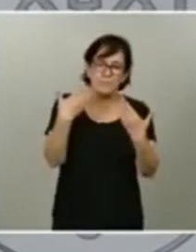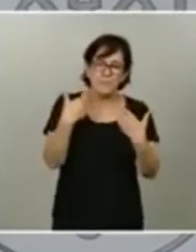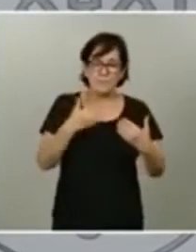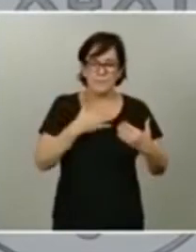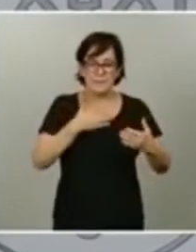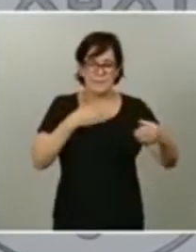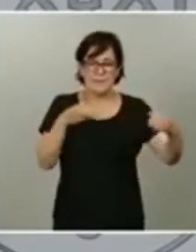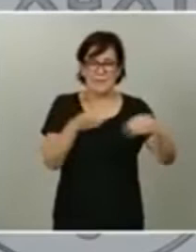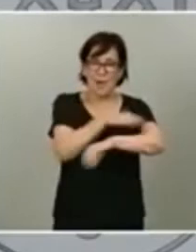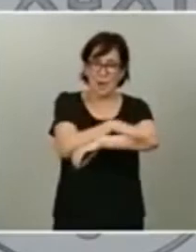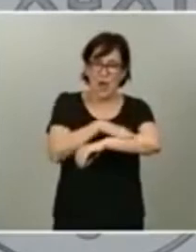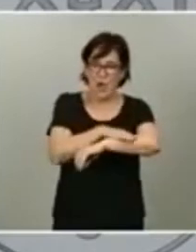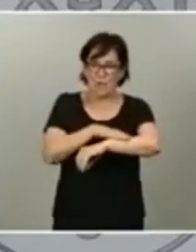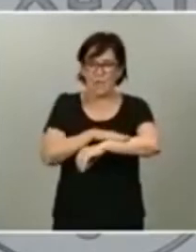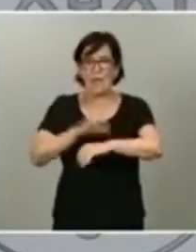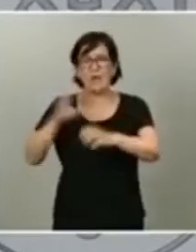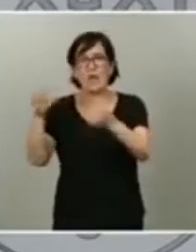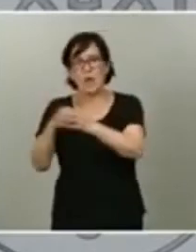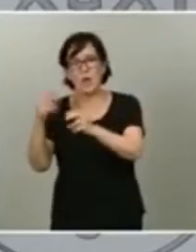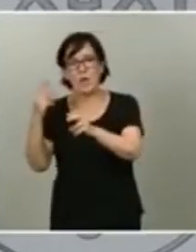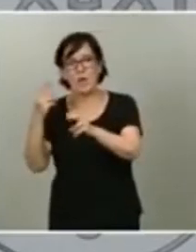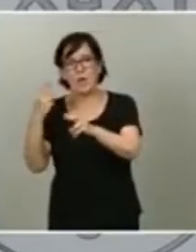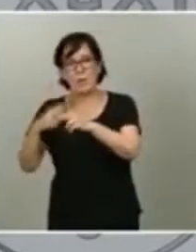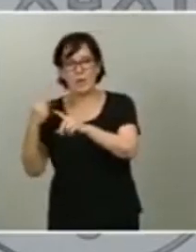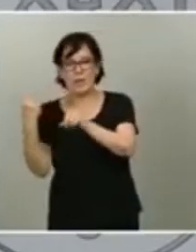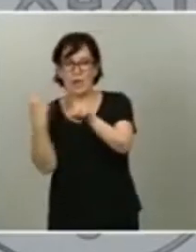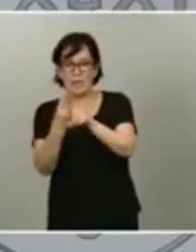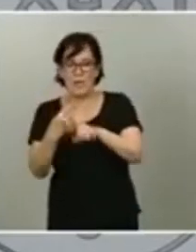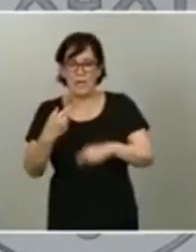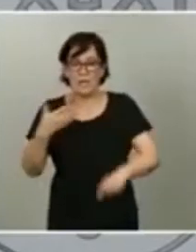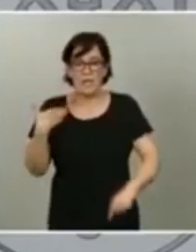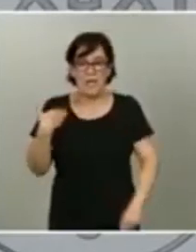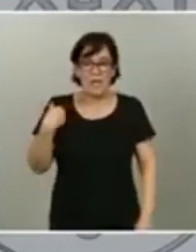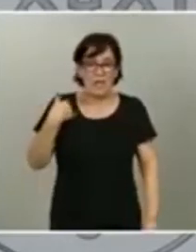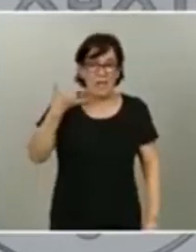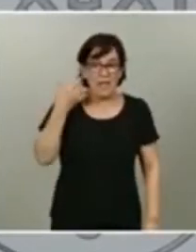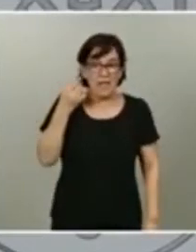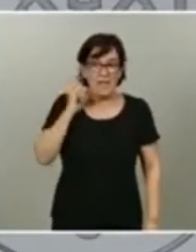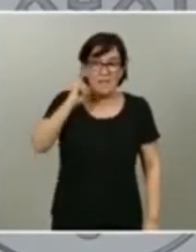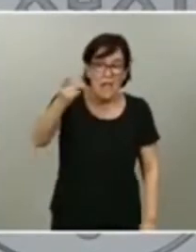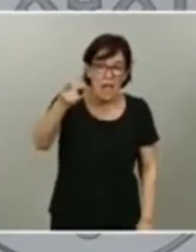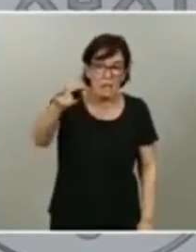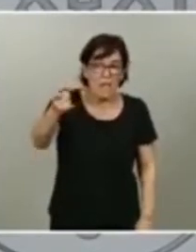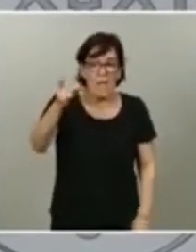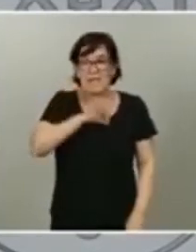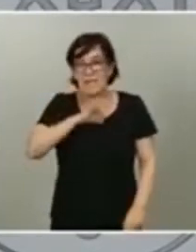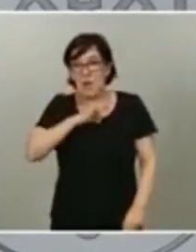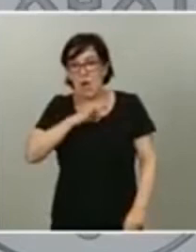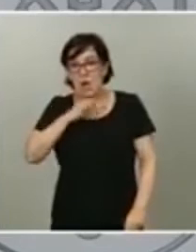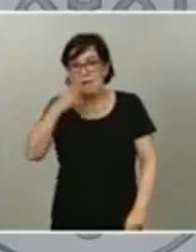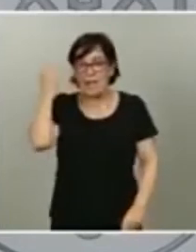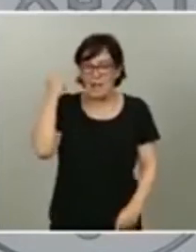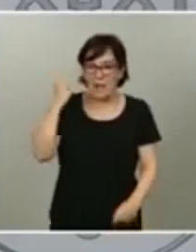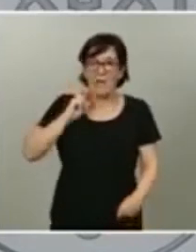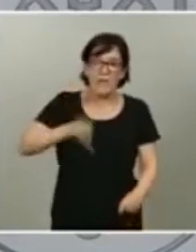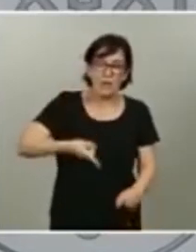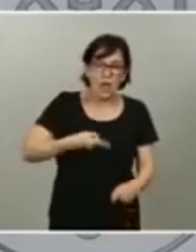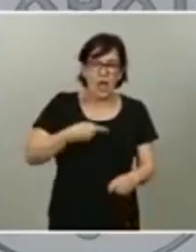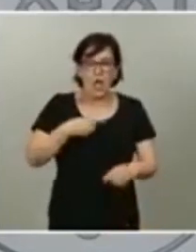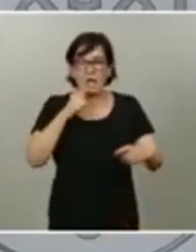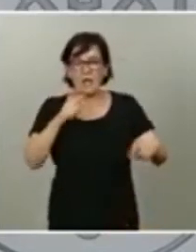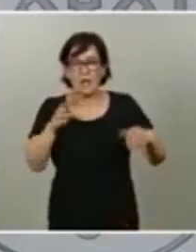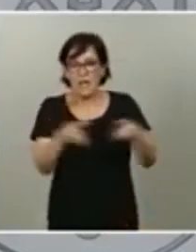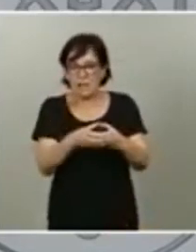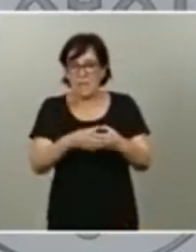principal partido de la oposición si llama el señor Sánchez si es el señor Iglesias si es el director de gabinete de uno el director de gabinete de otro